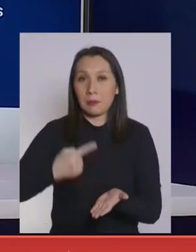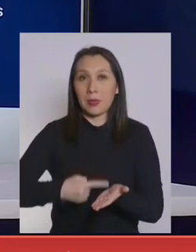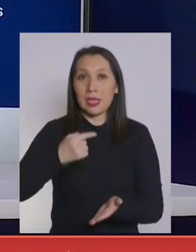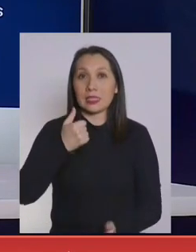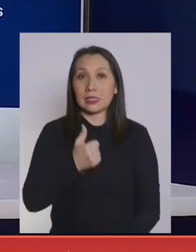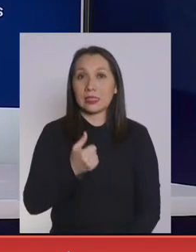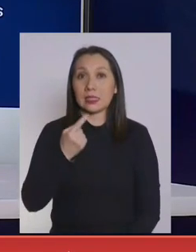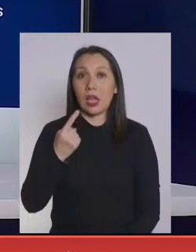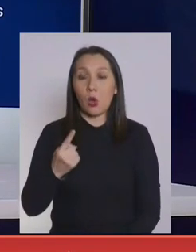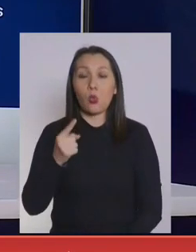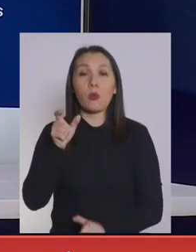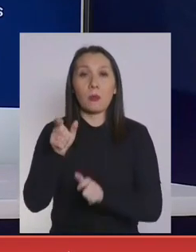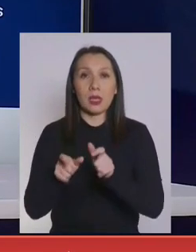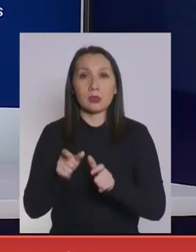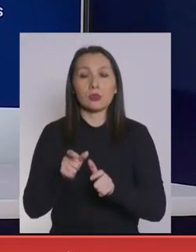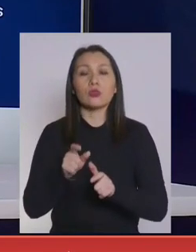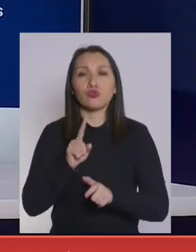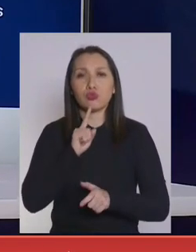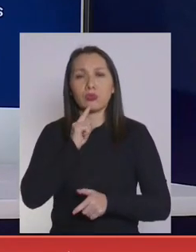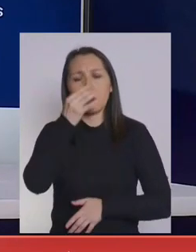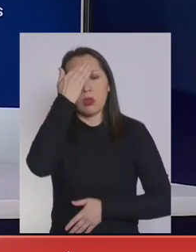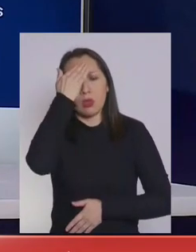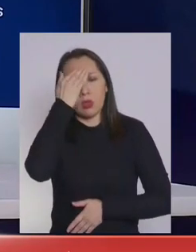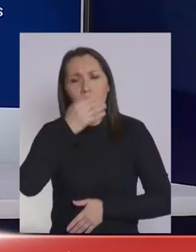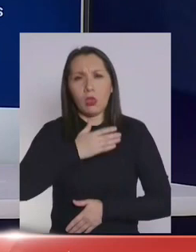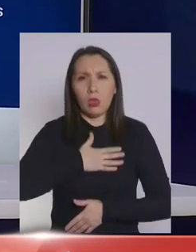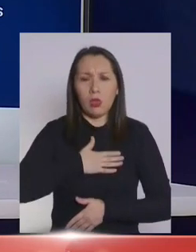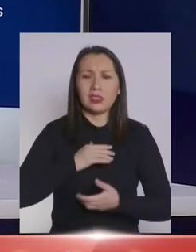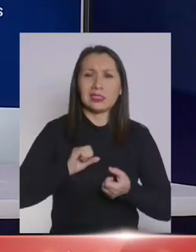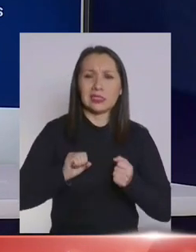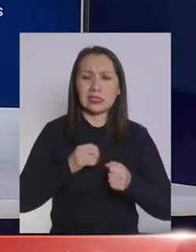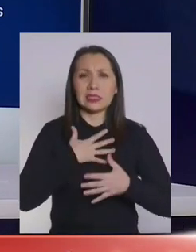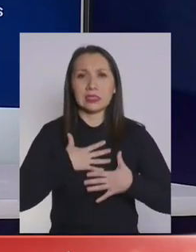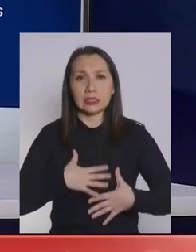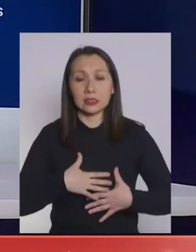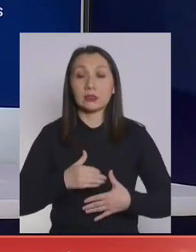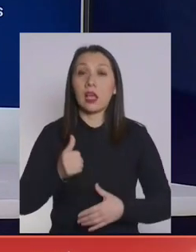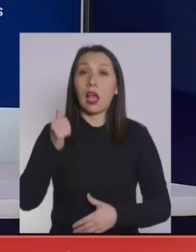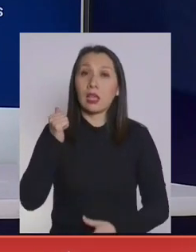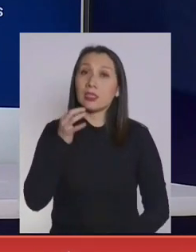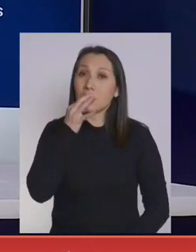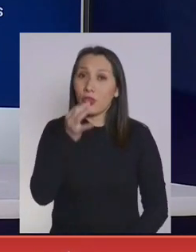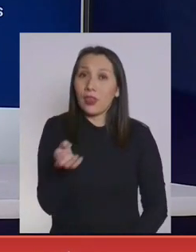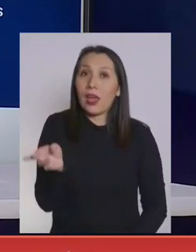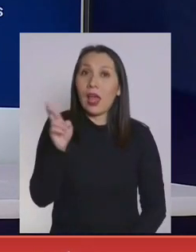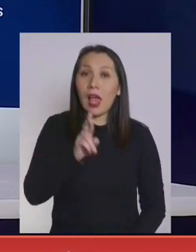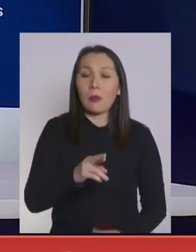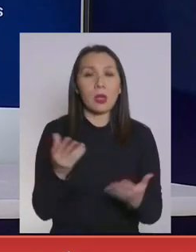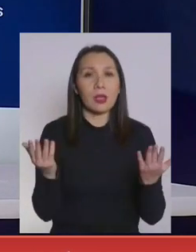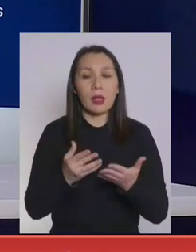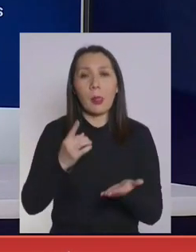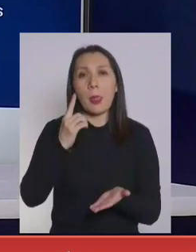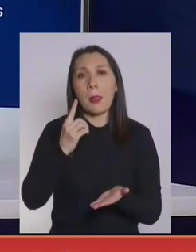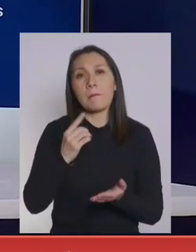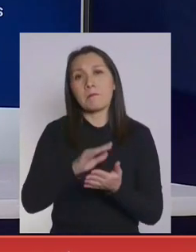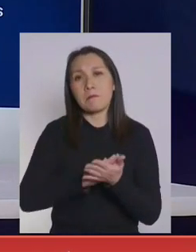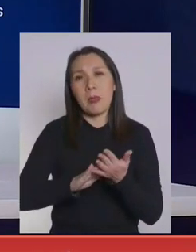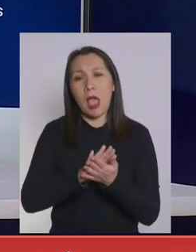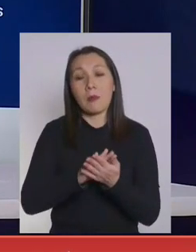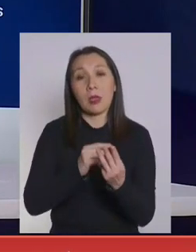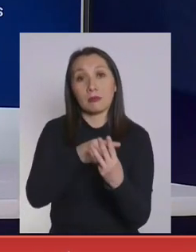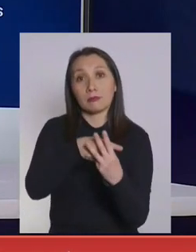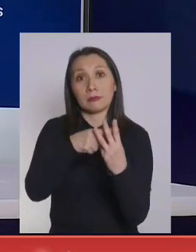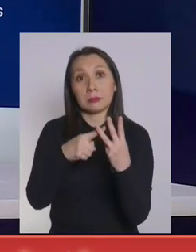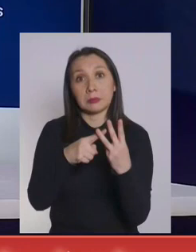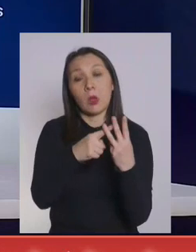.061 son personas sintomáticas. Y aquí vuelvo a recalcar lo mencionado el día de ayer. Estamos hablando ya de un tercio de